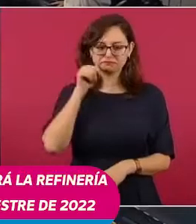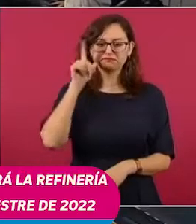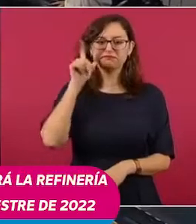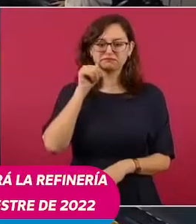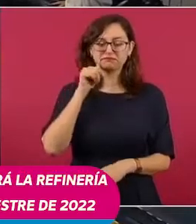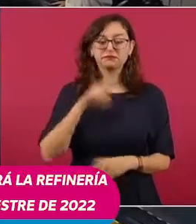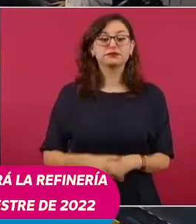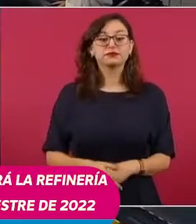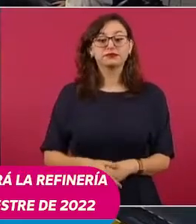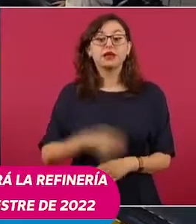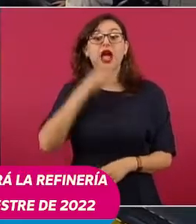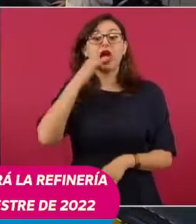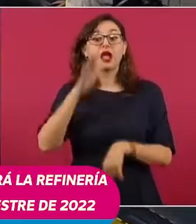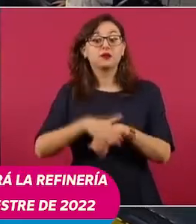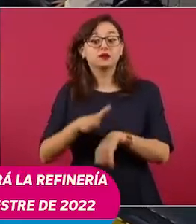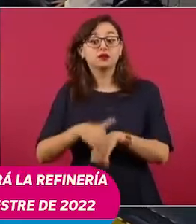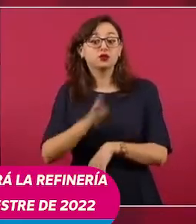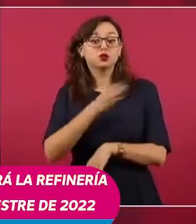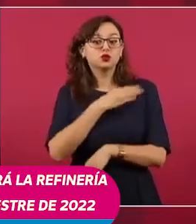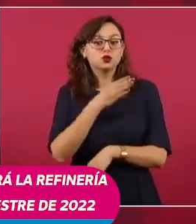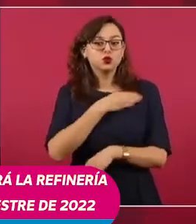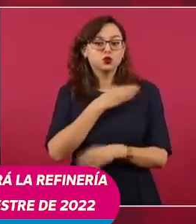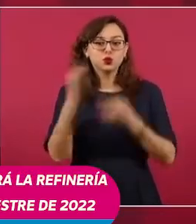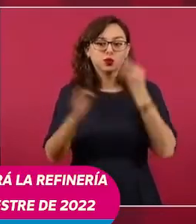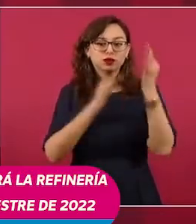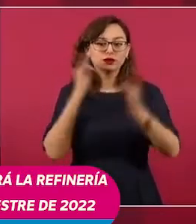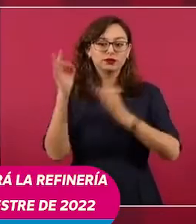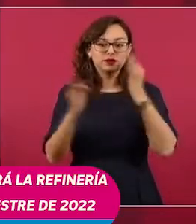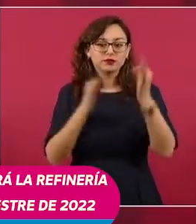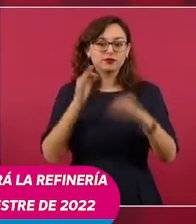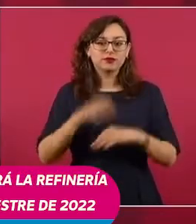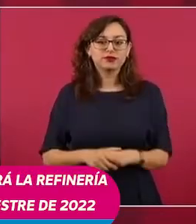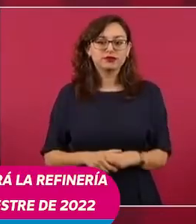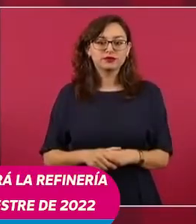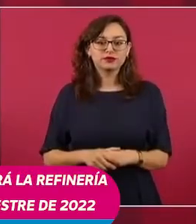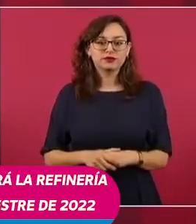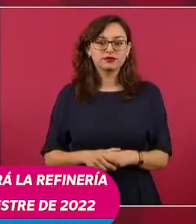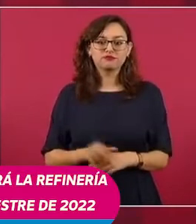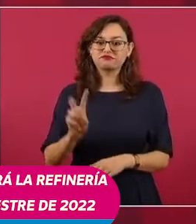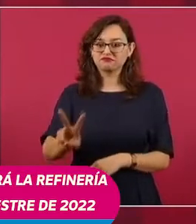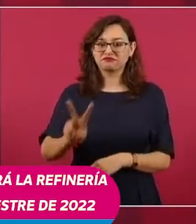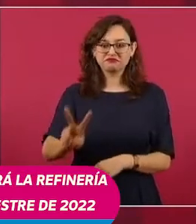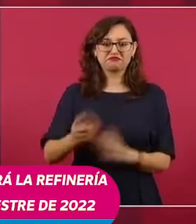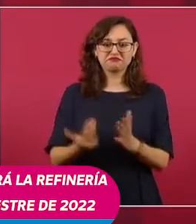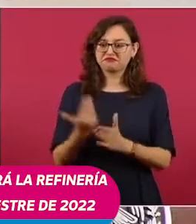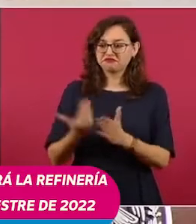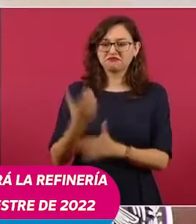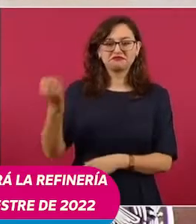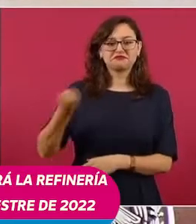Les doy una buena noticia, no va a haber mañanera el viernes,